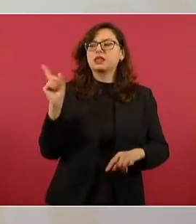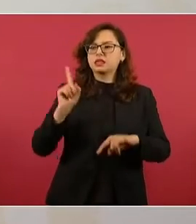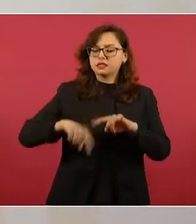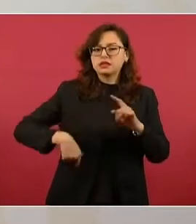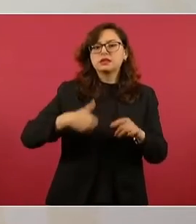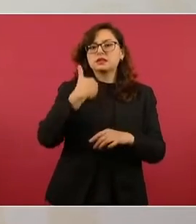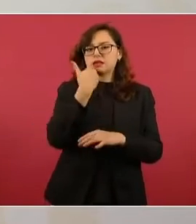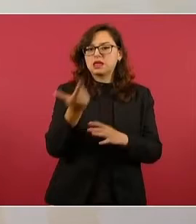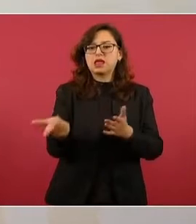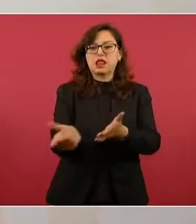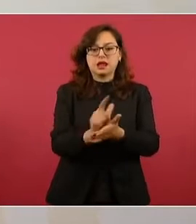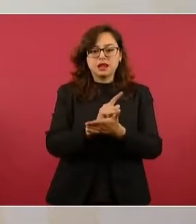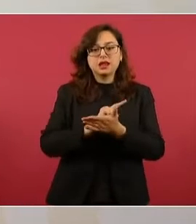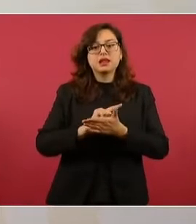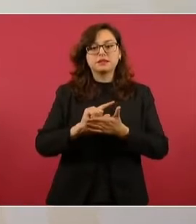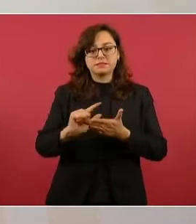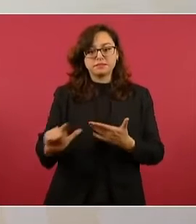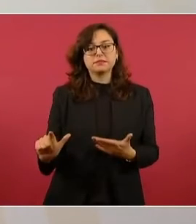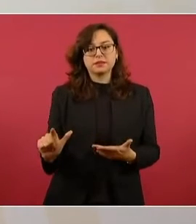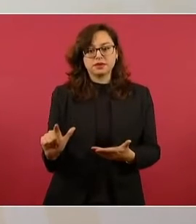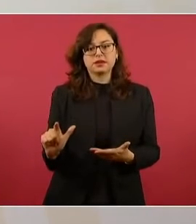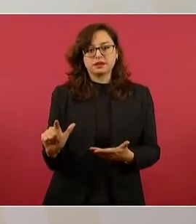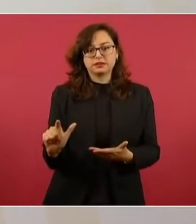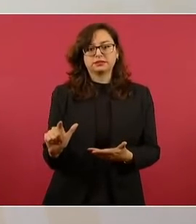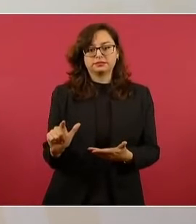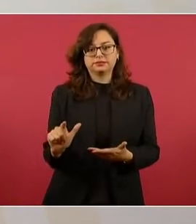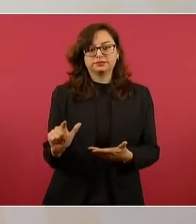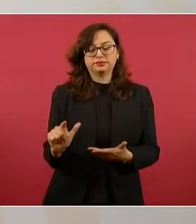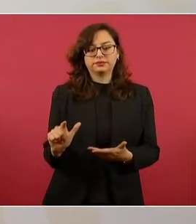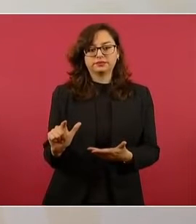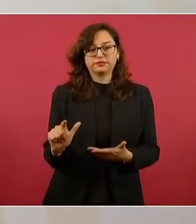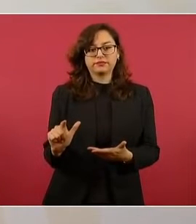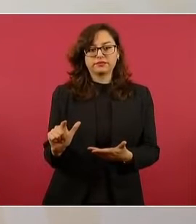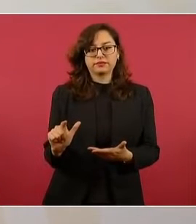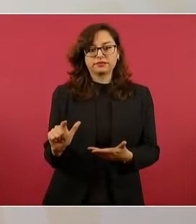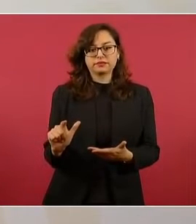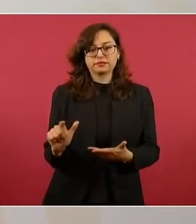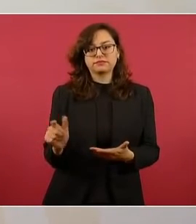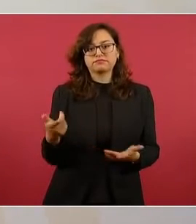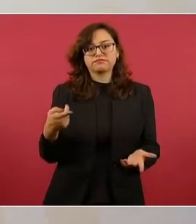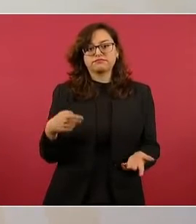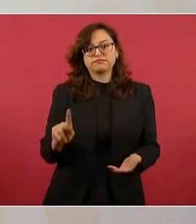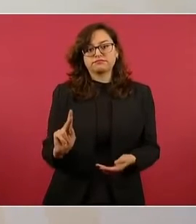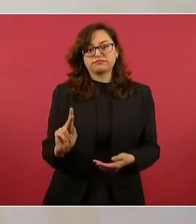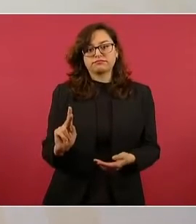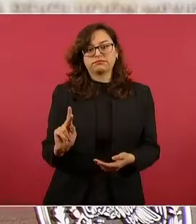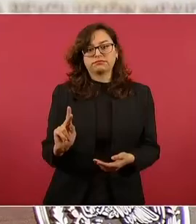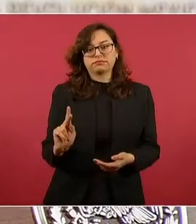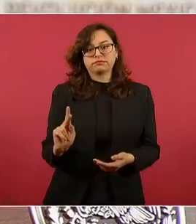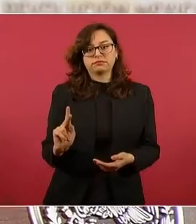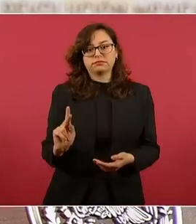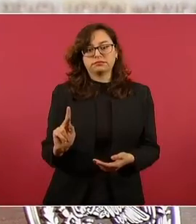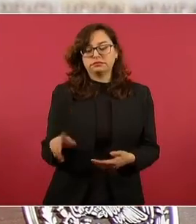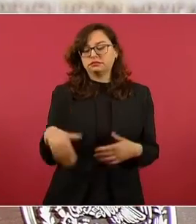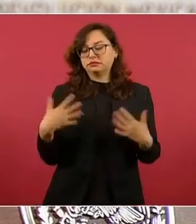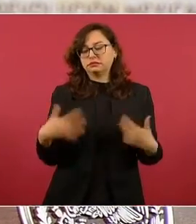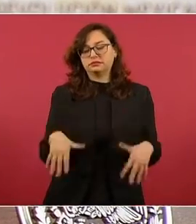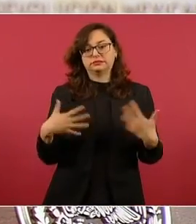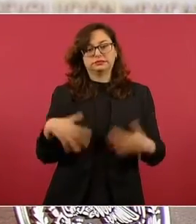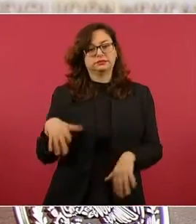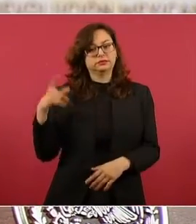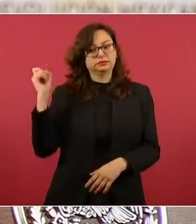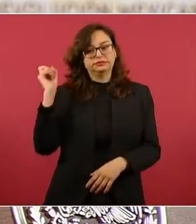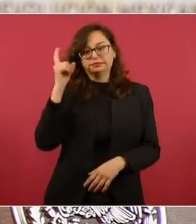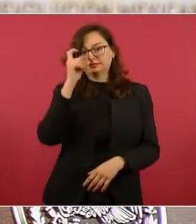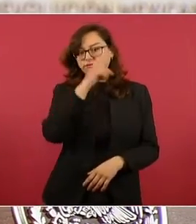están muy arraigados